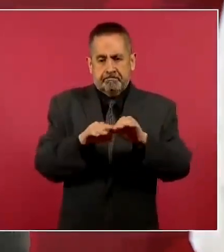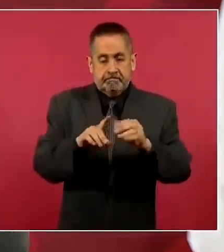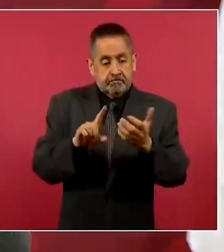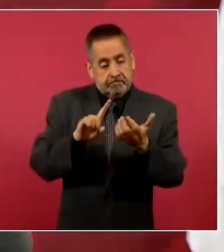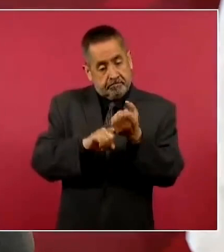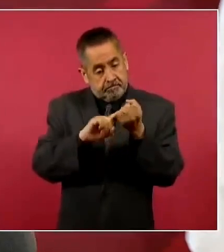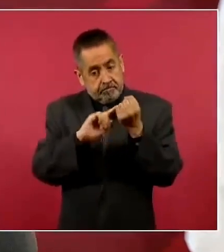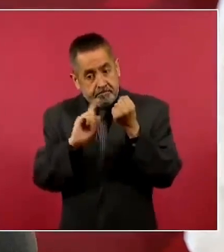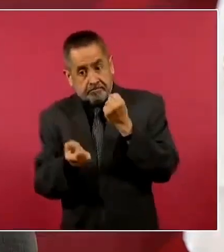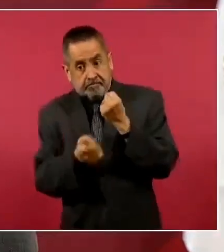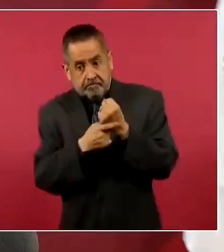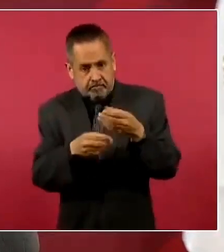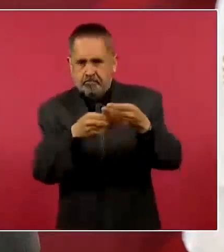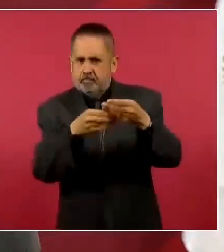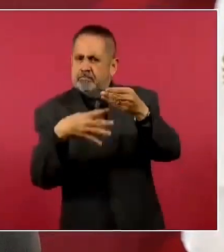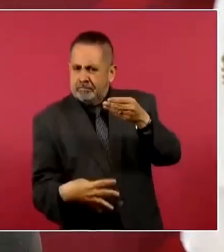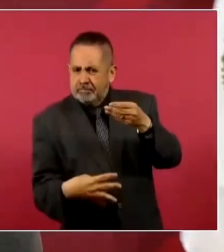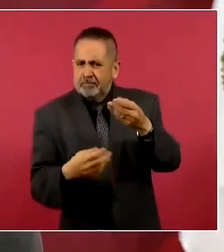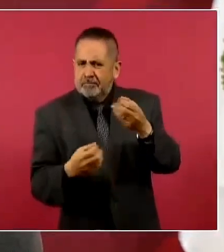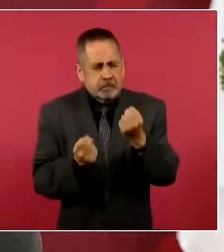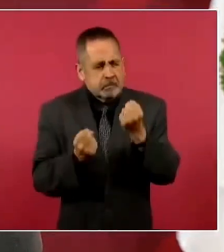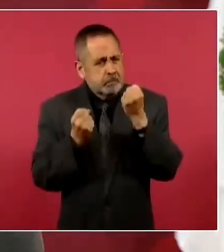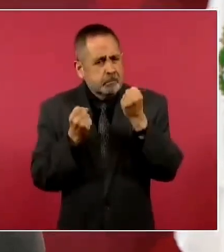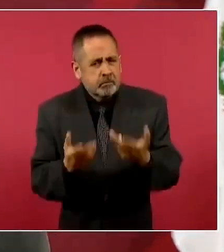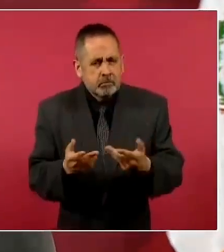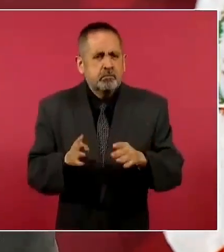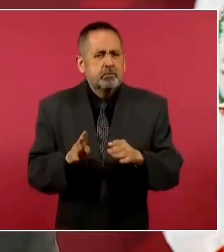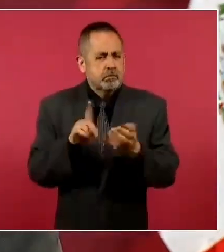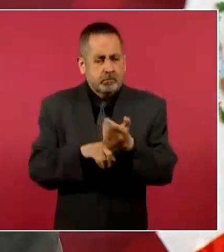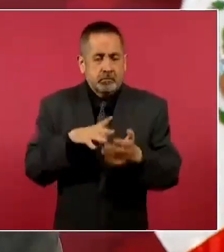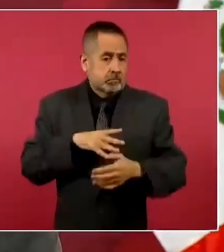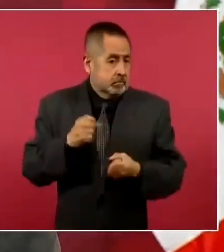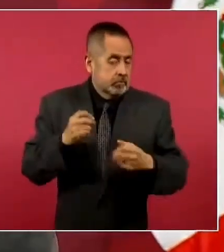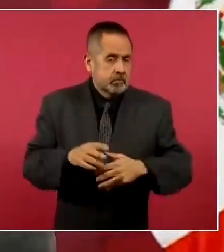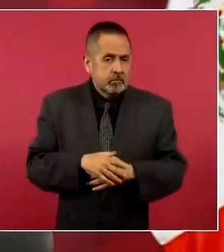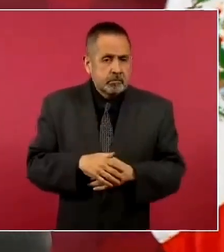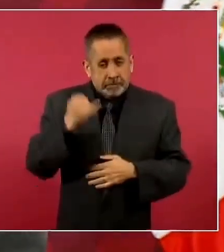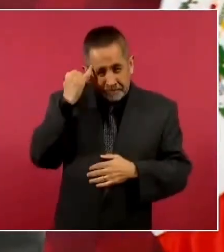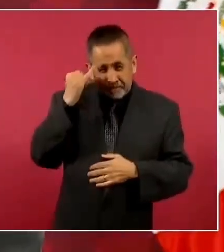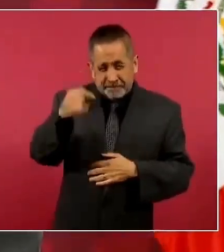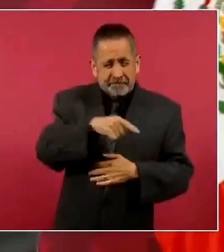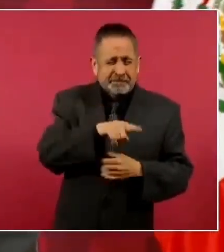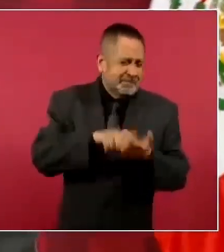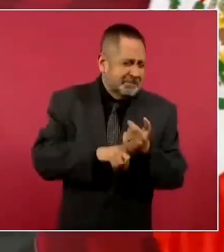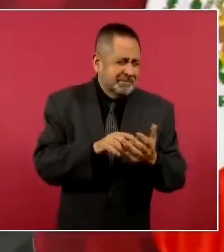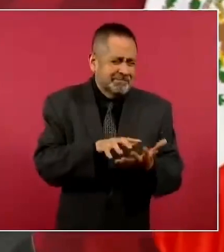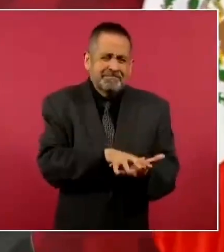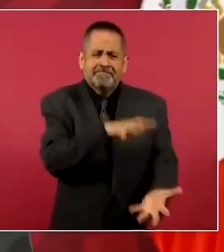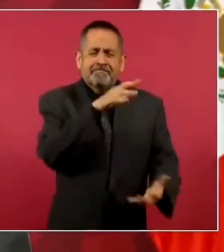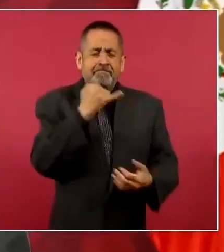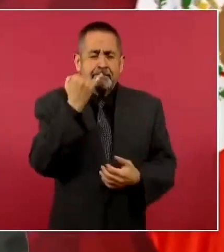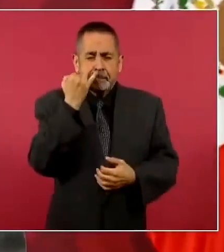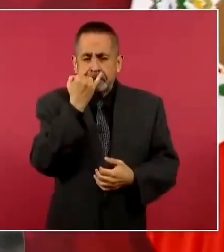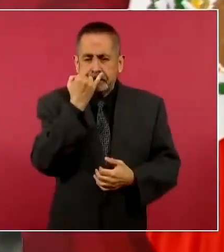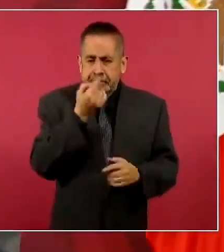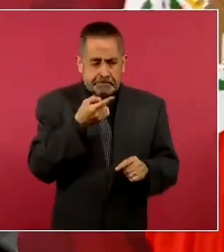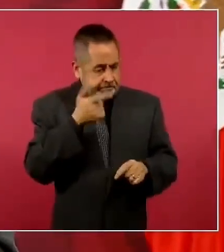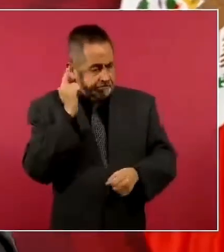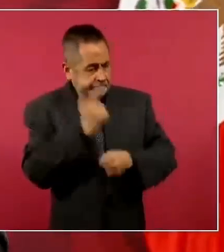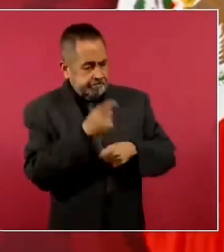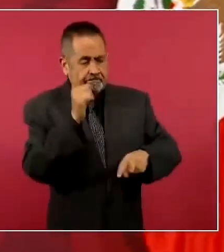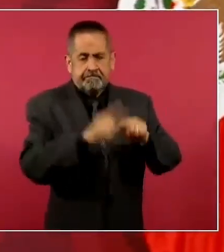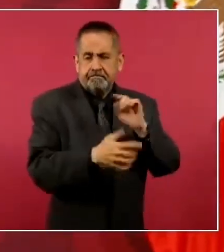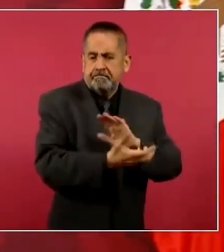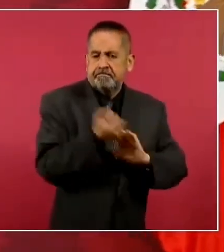lo único que se hace. Imagínense lo que se decomisa de cocaína, el